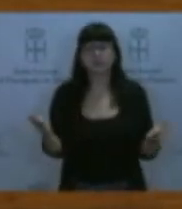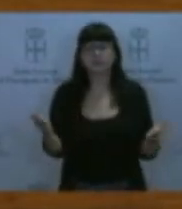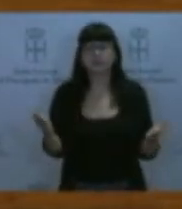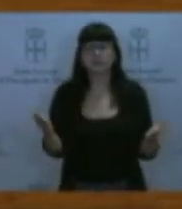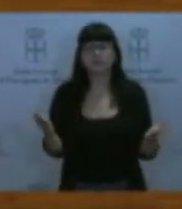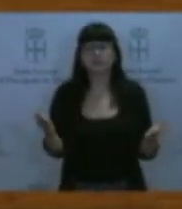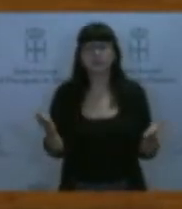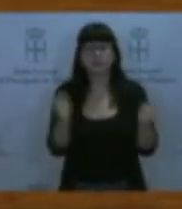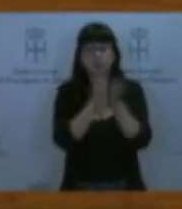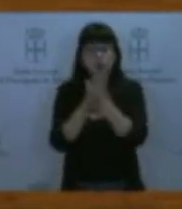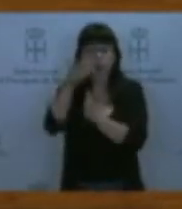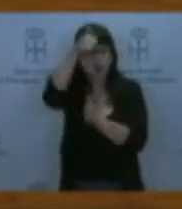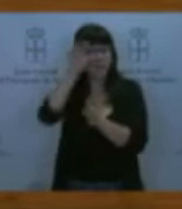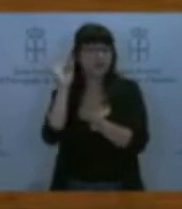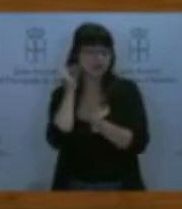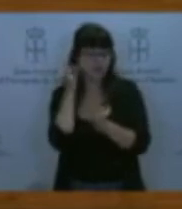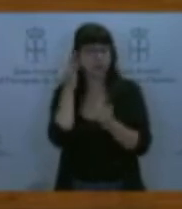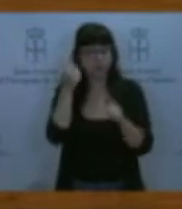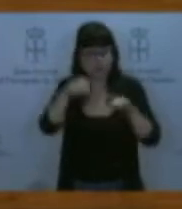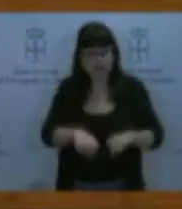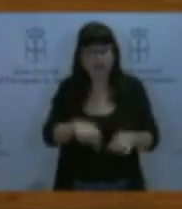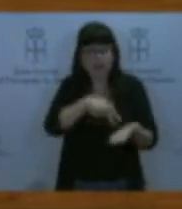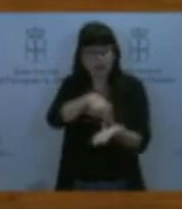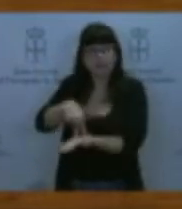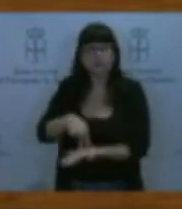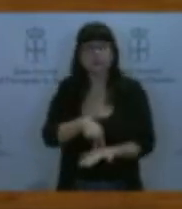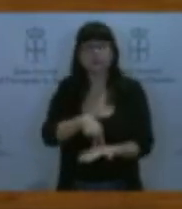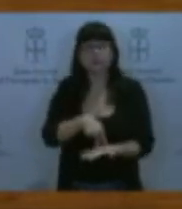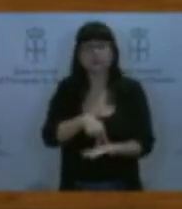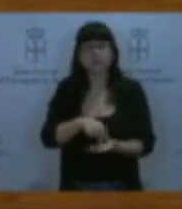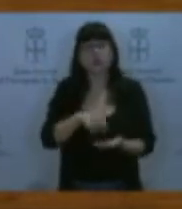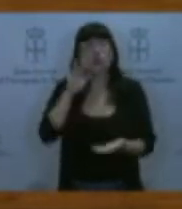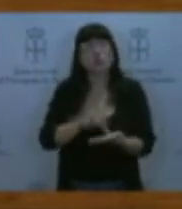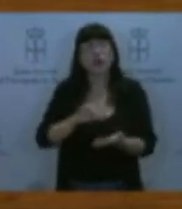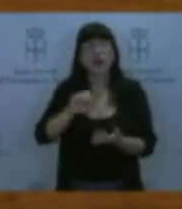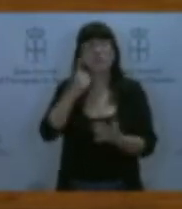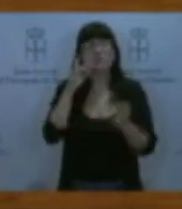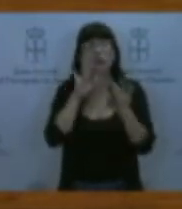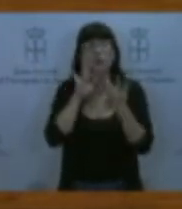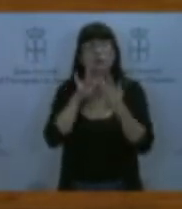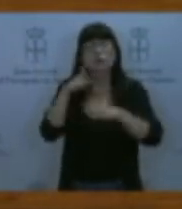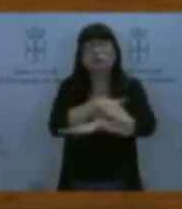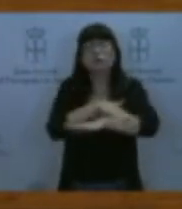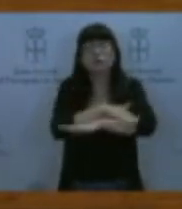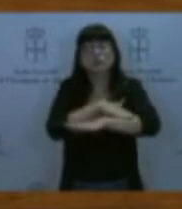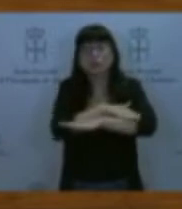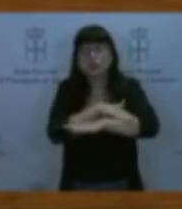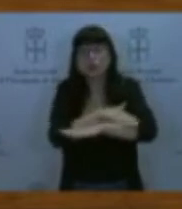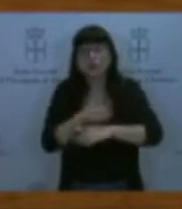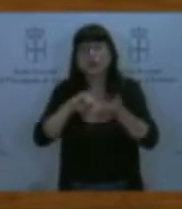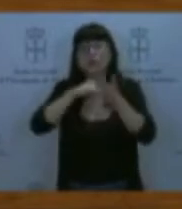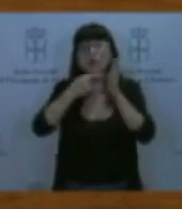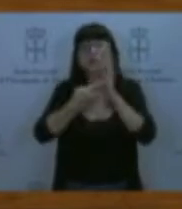Señorías, compañeras, compañeros que hoy estáis presentes en este debate, desde el primer contacto con el Gobierno para trabajar alrededor de este proyecto de ley,